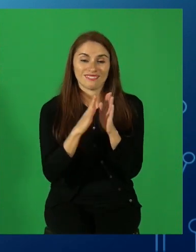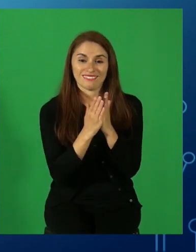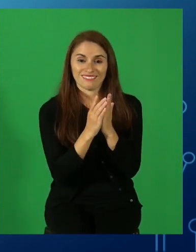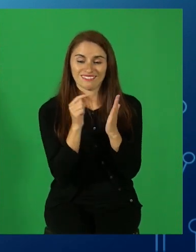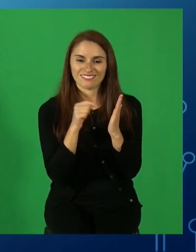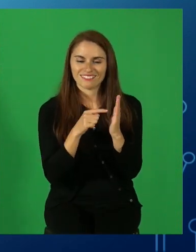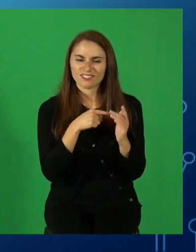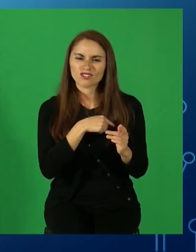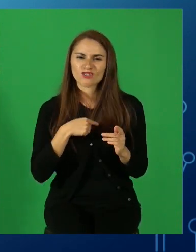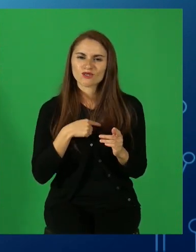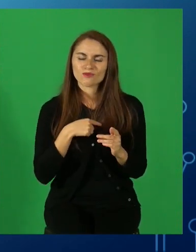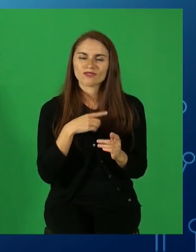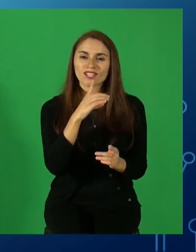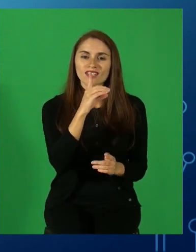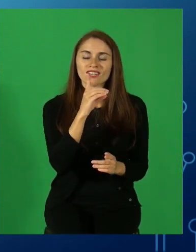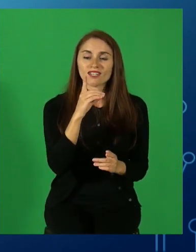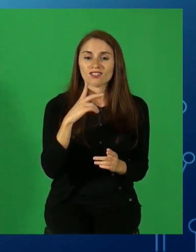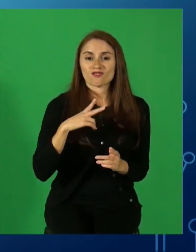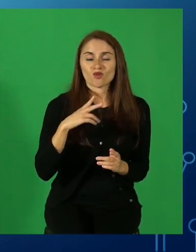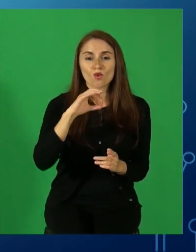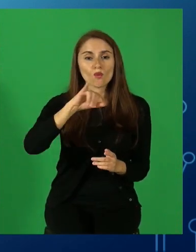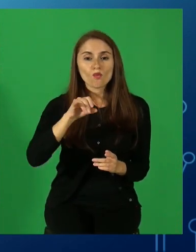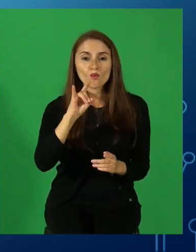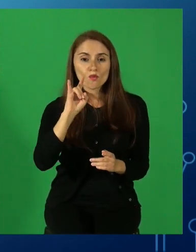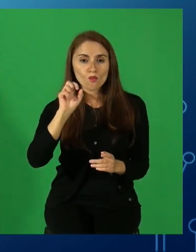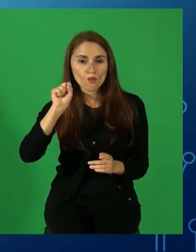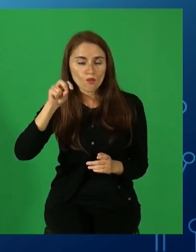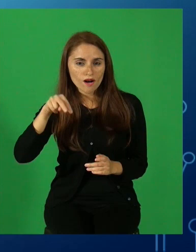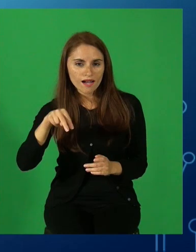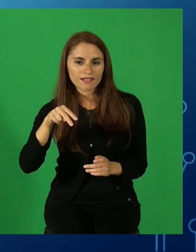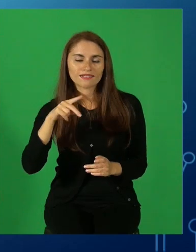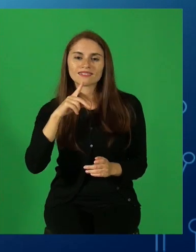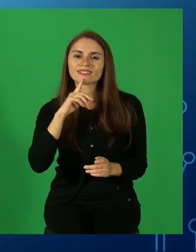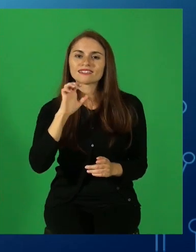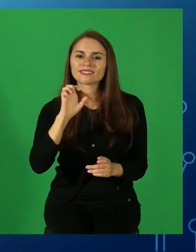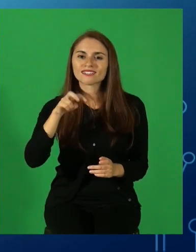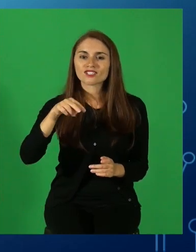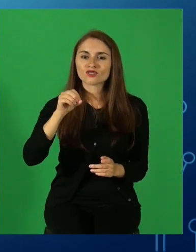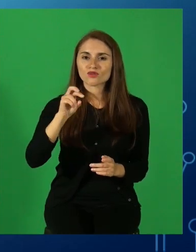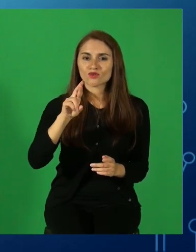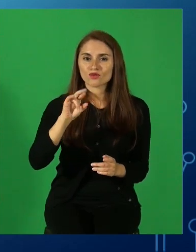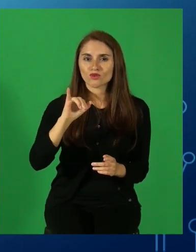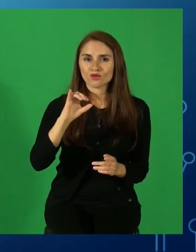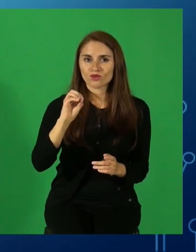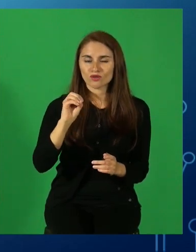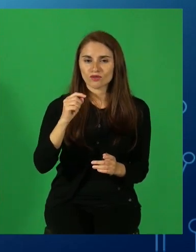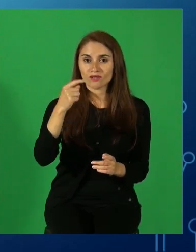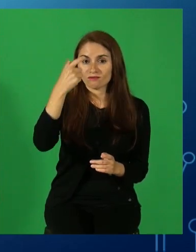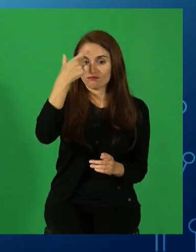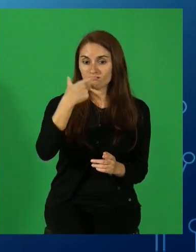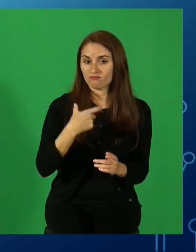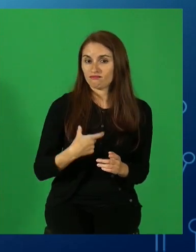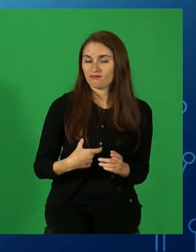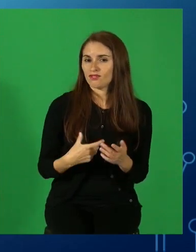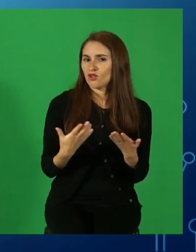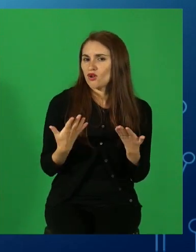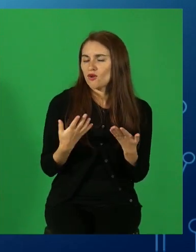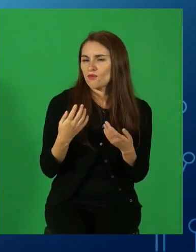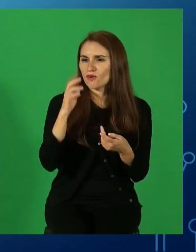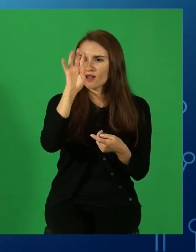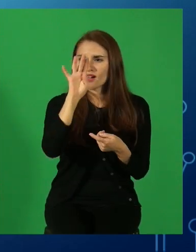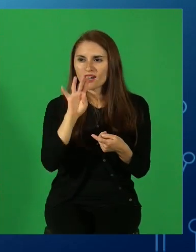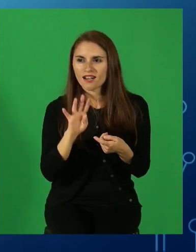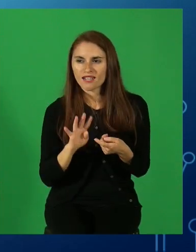Tenorio, le da el nombre al personaje, él se va a caracterizar por ser un hombre